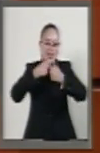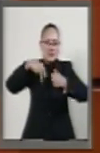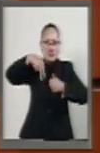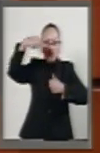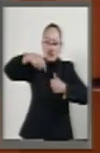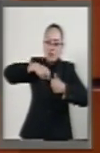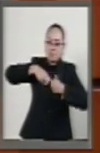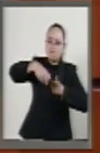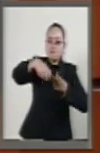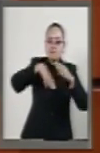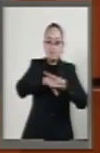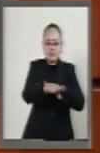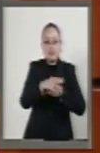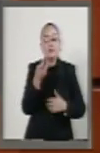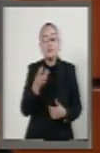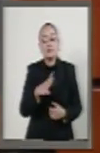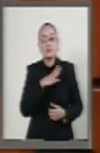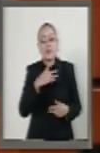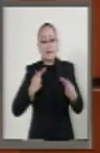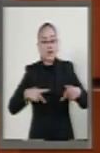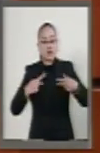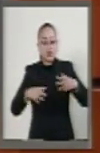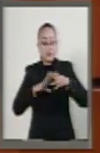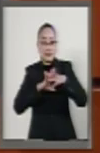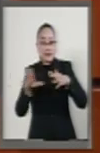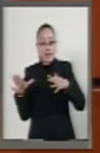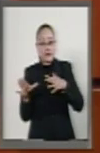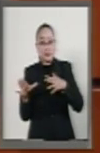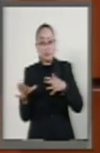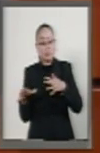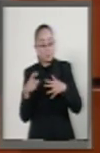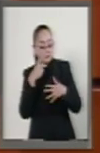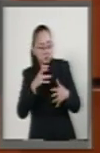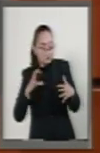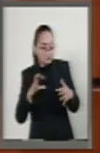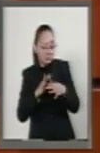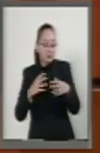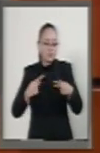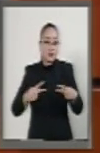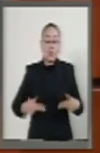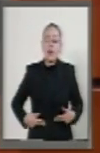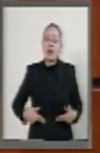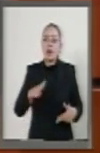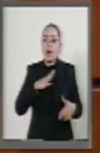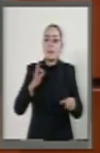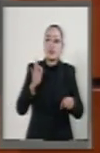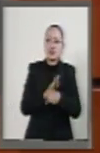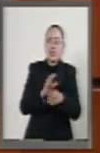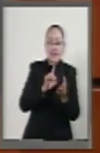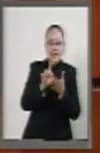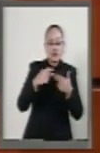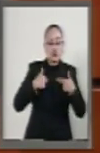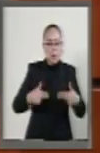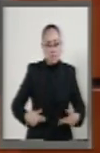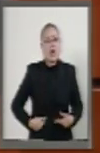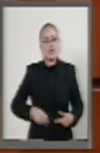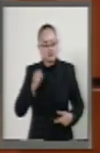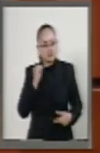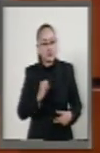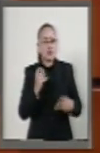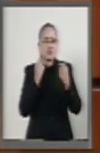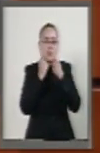Todos los migrantes, en virtud de su dignidad humana, están protegidos por el derecho internacional de los derechos humanos, sin